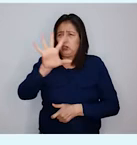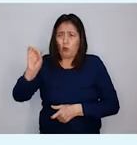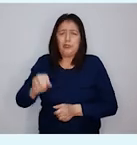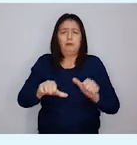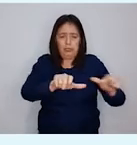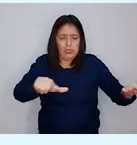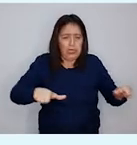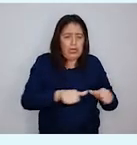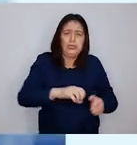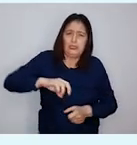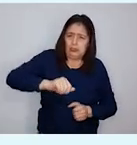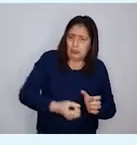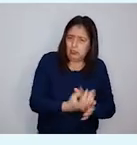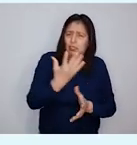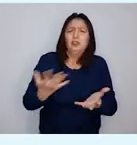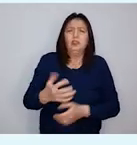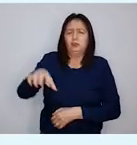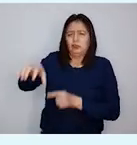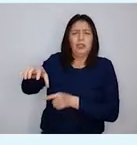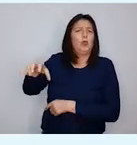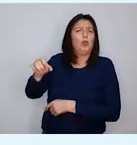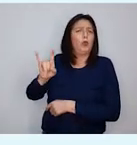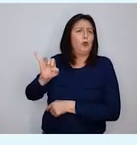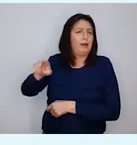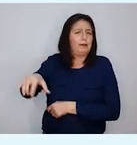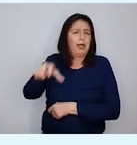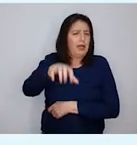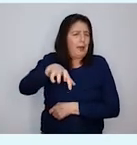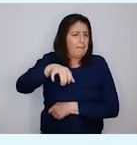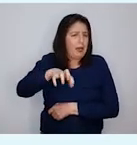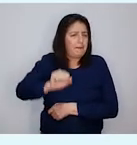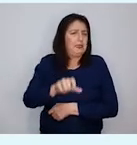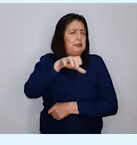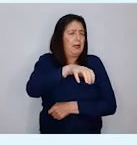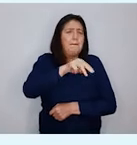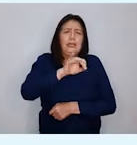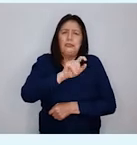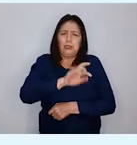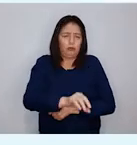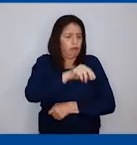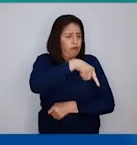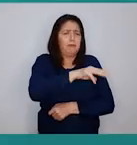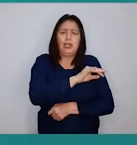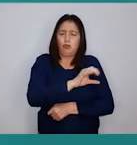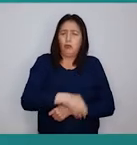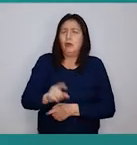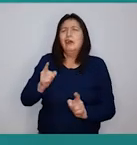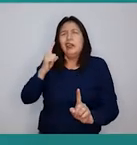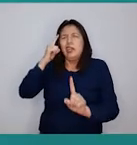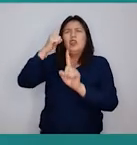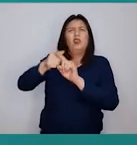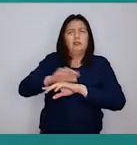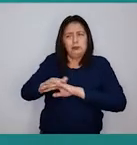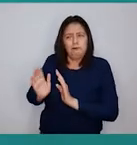.000 hectáreas agrícolas de las cuencas de Vilcanota, Urubamba, Pampas, Mantaro y Mayo. El objetivo